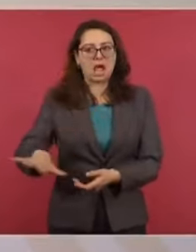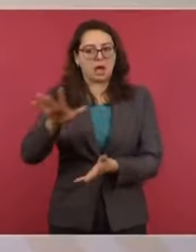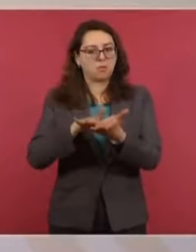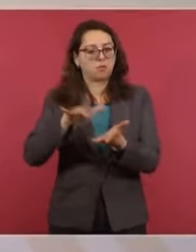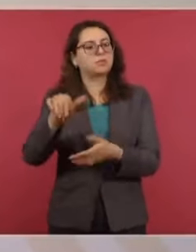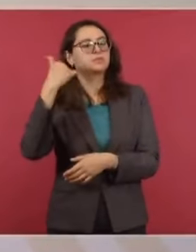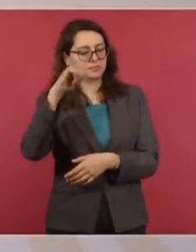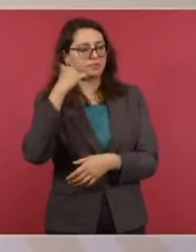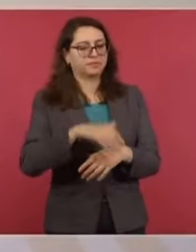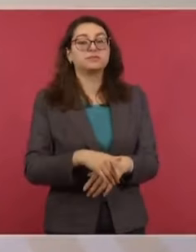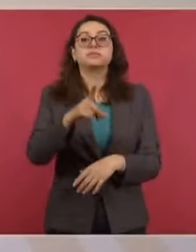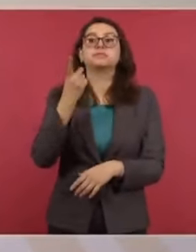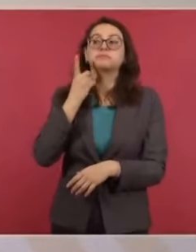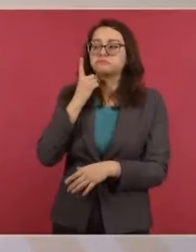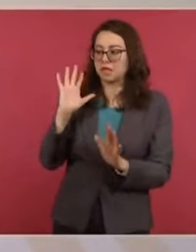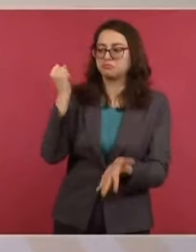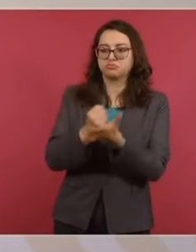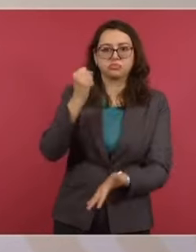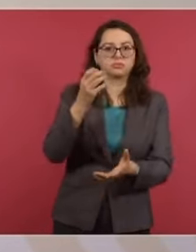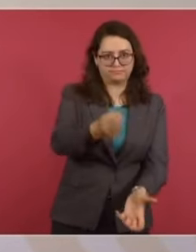Acapulco, pero por acá.